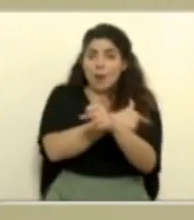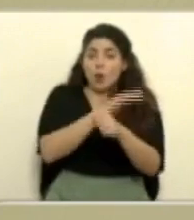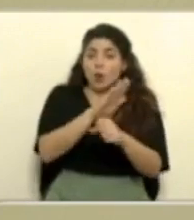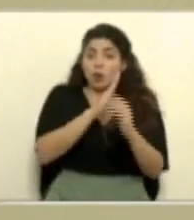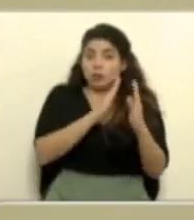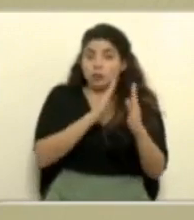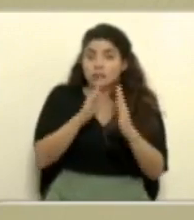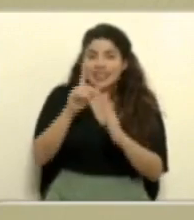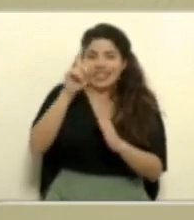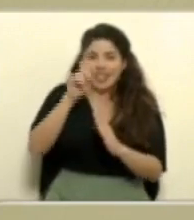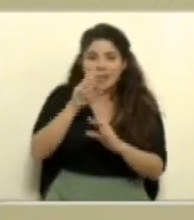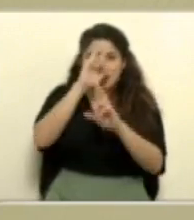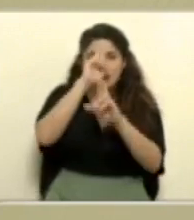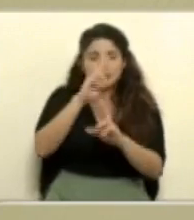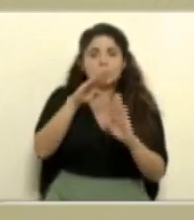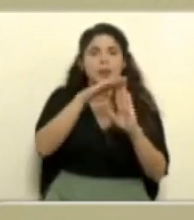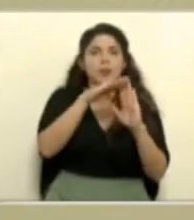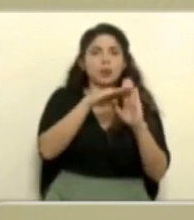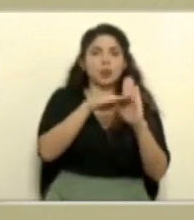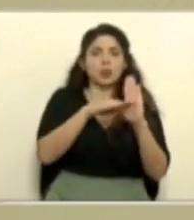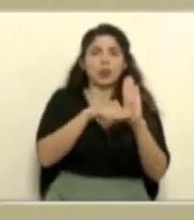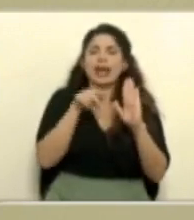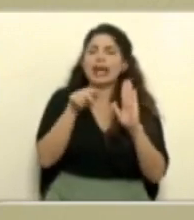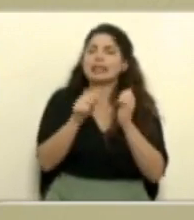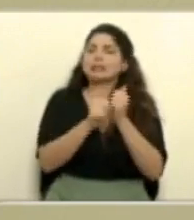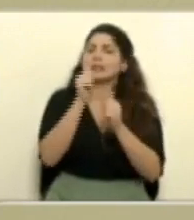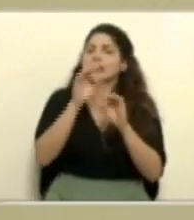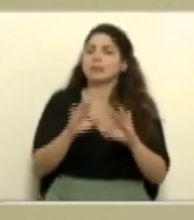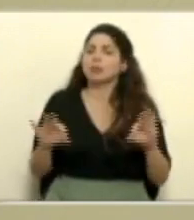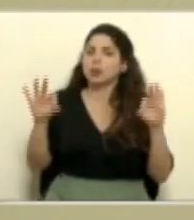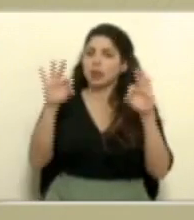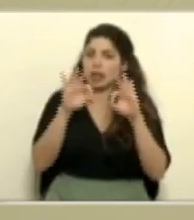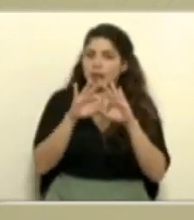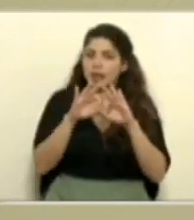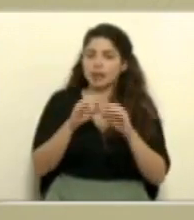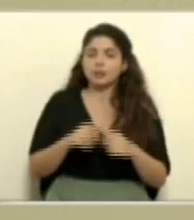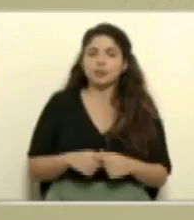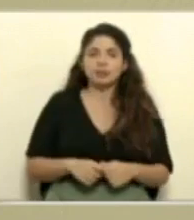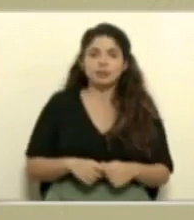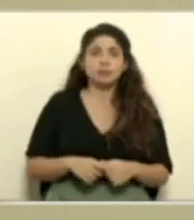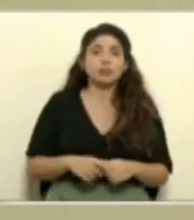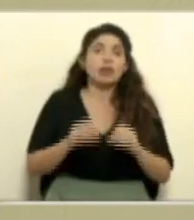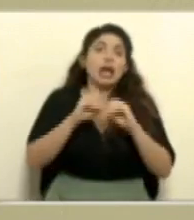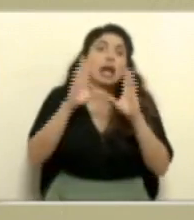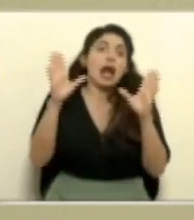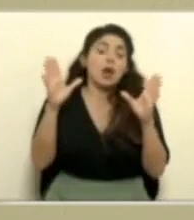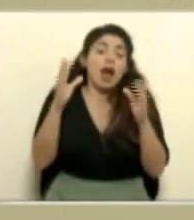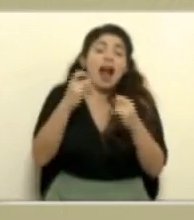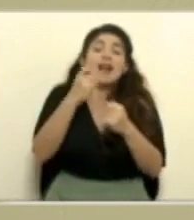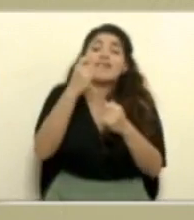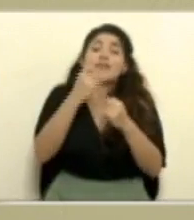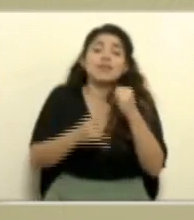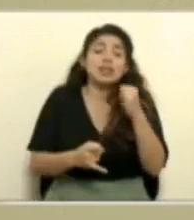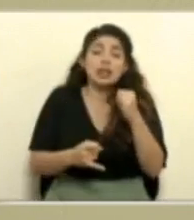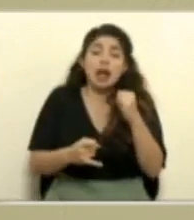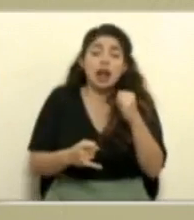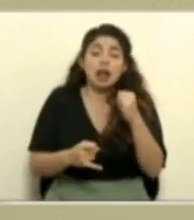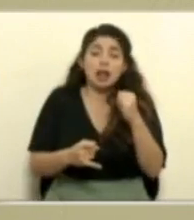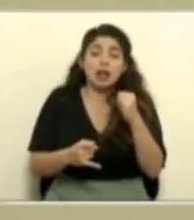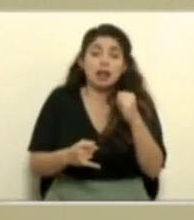sea respetando los protocolos eso es lo mas importante claro que al final la cantidad mas alta